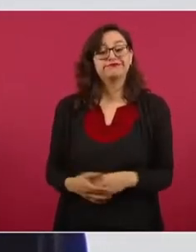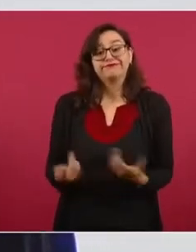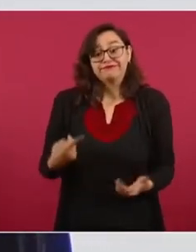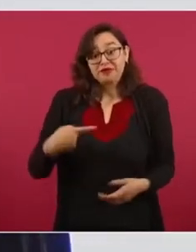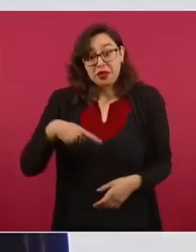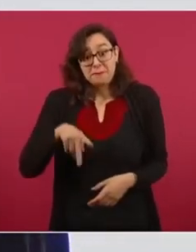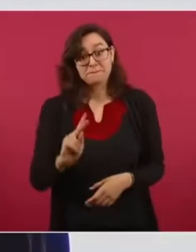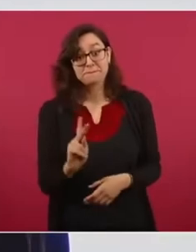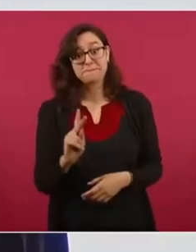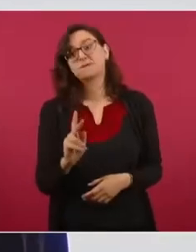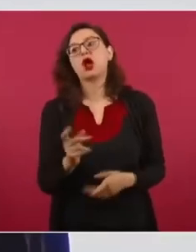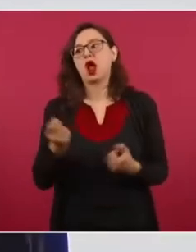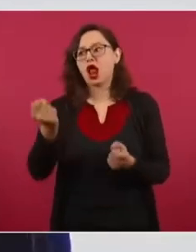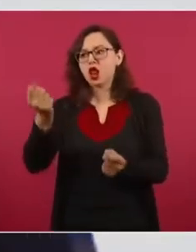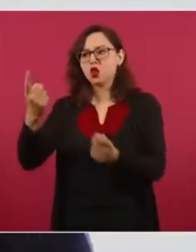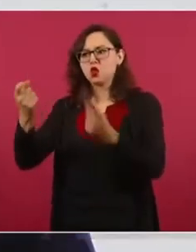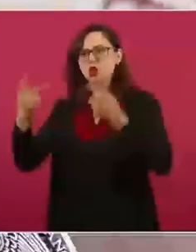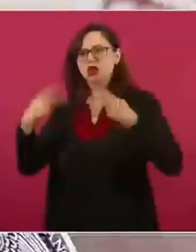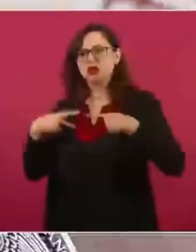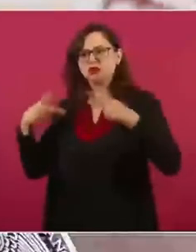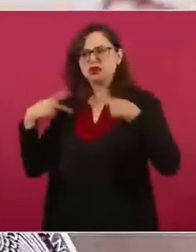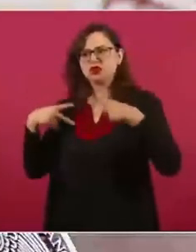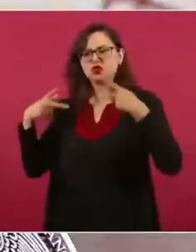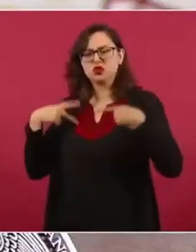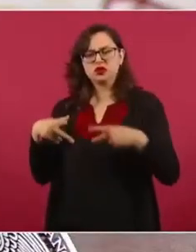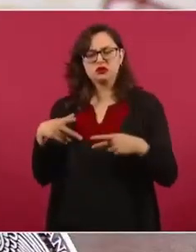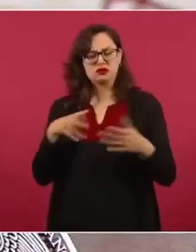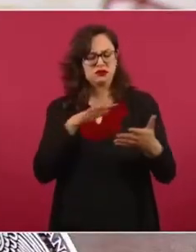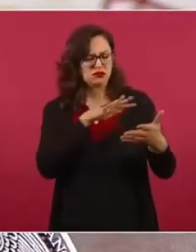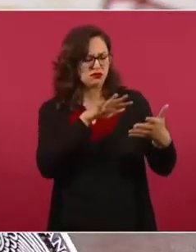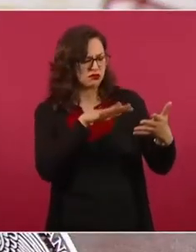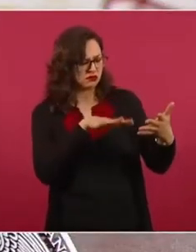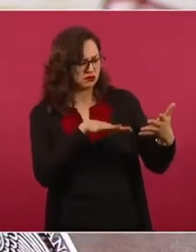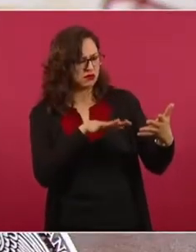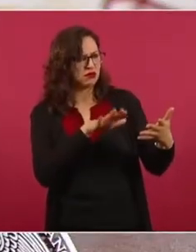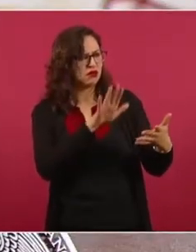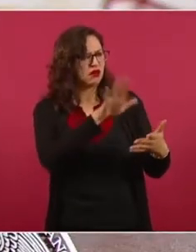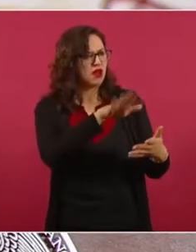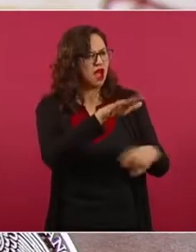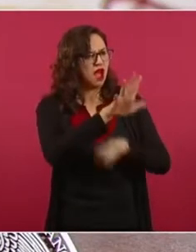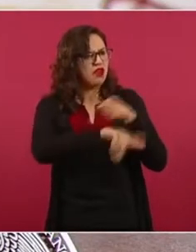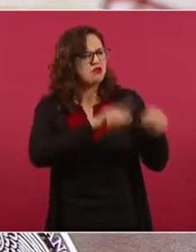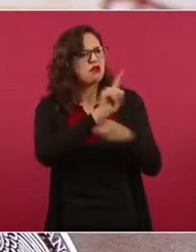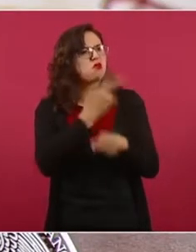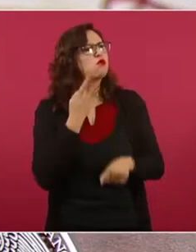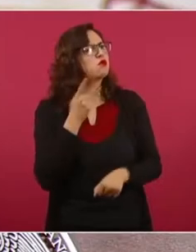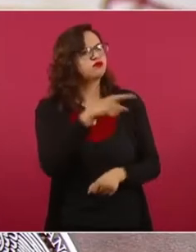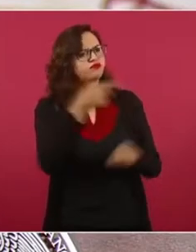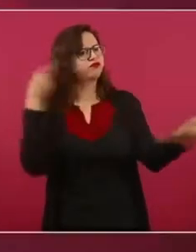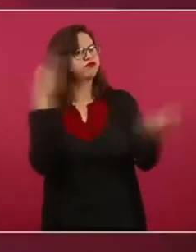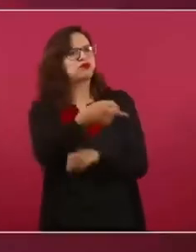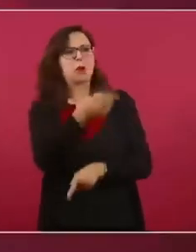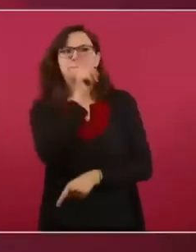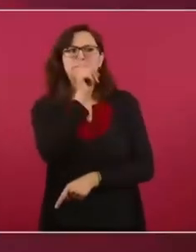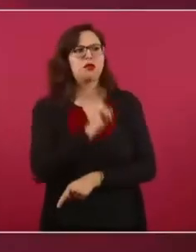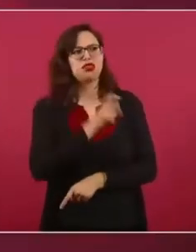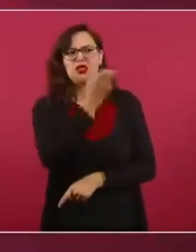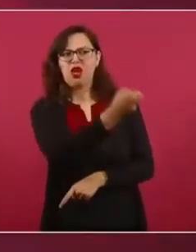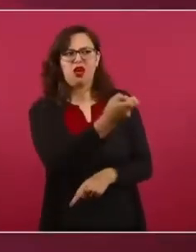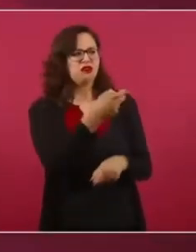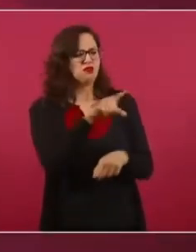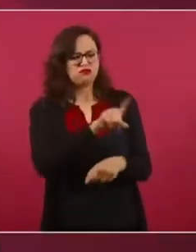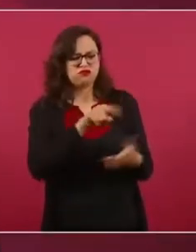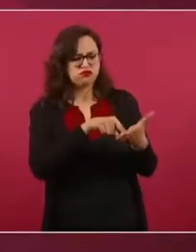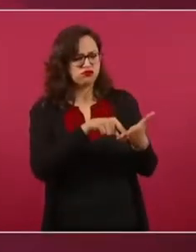reclamaron a Animal Político haber manipulado la declaración emitida en la conferencia matutina. El medio